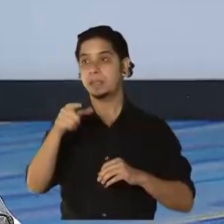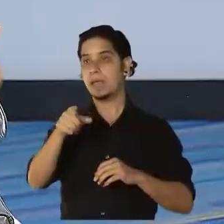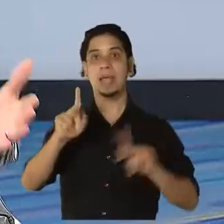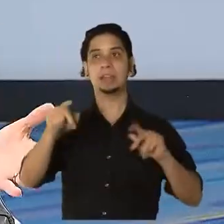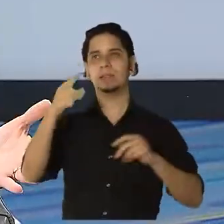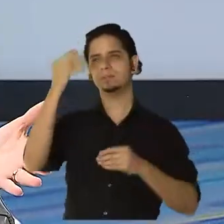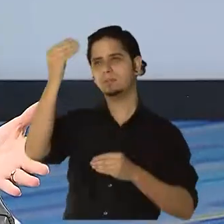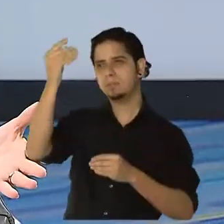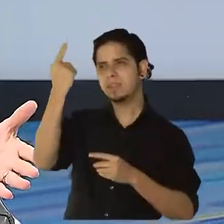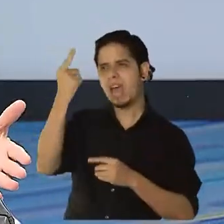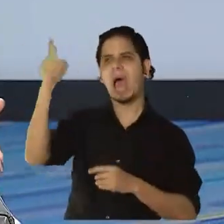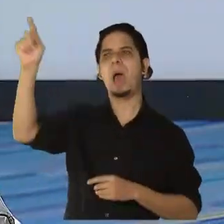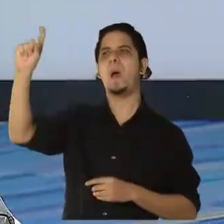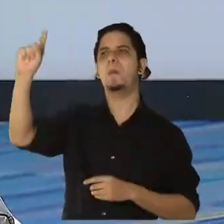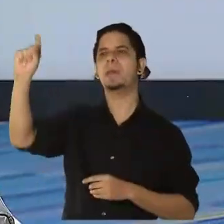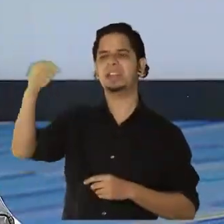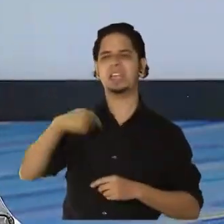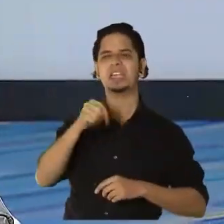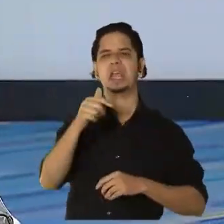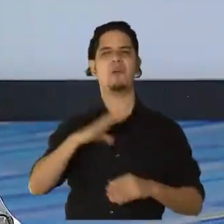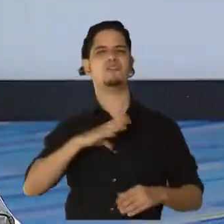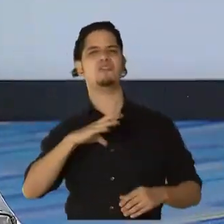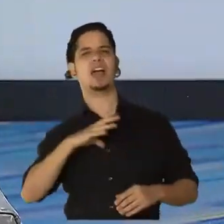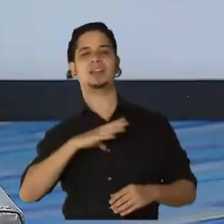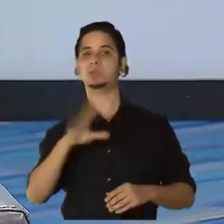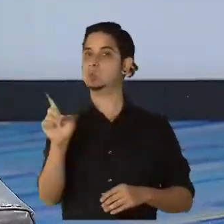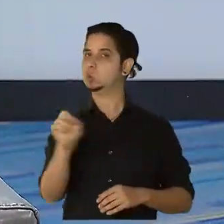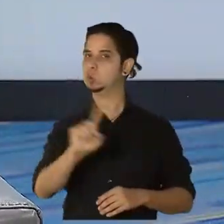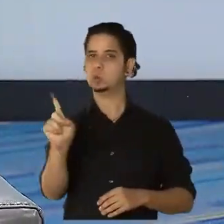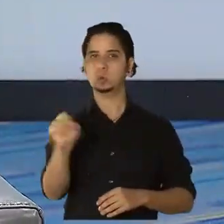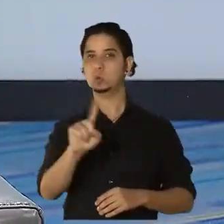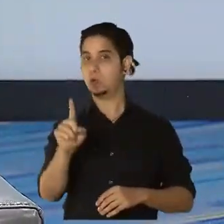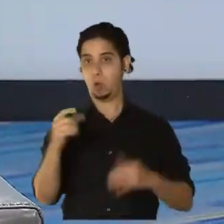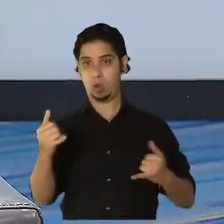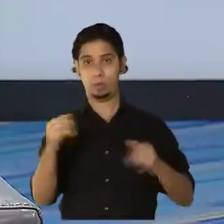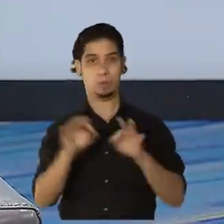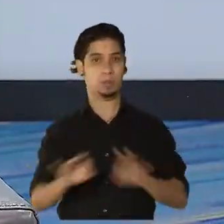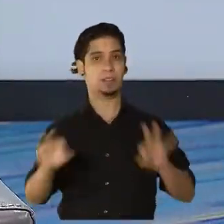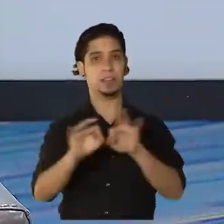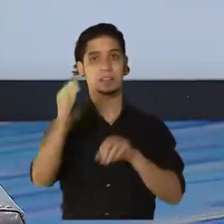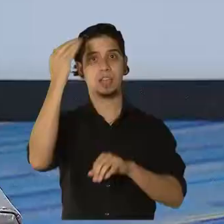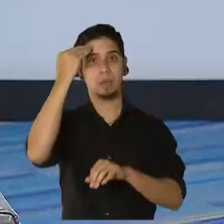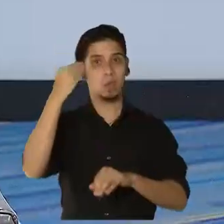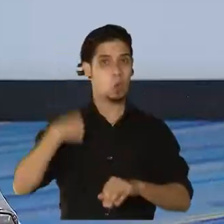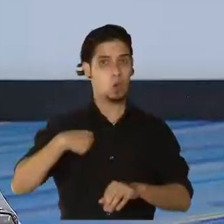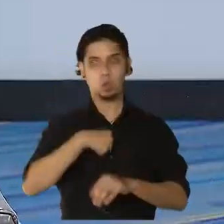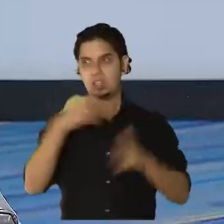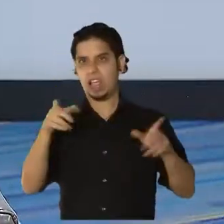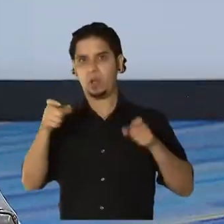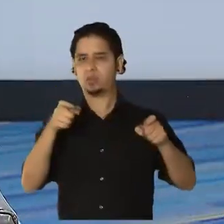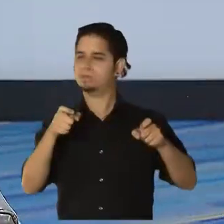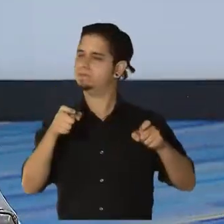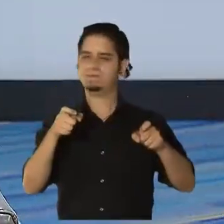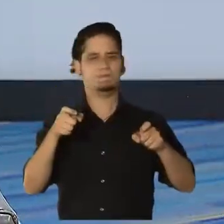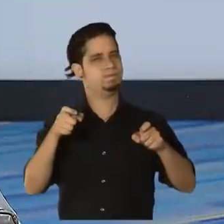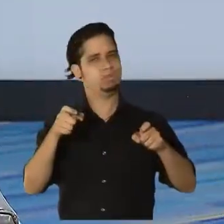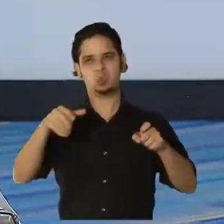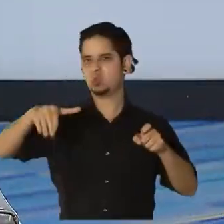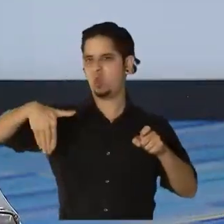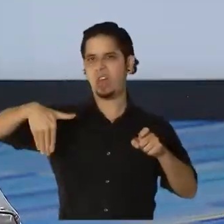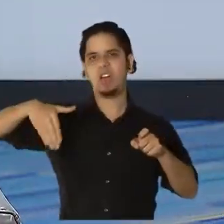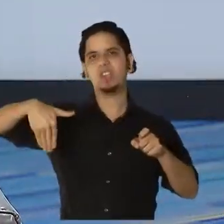cuando comparan con otros lugares, pero lo que sí es lo que necesitamos saber hoy en día es que no estamos todavía en control, así que en ese sentido,